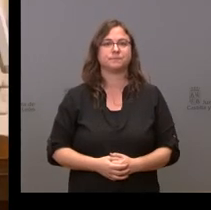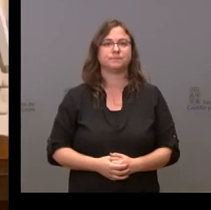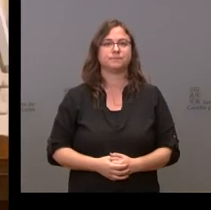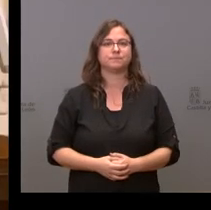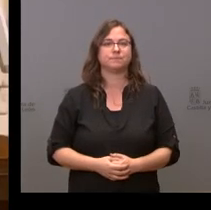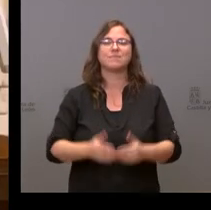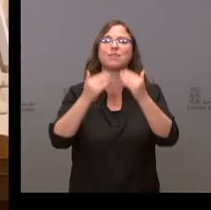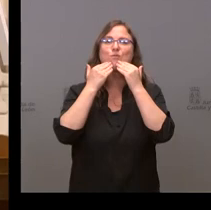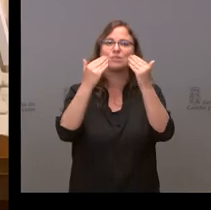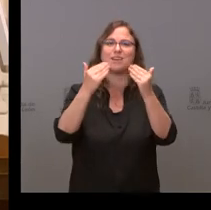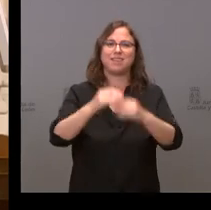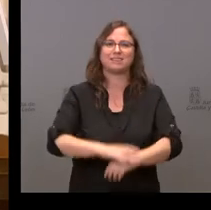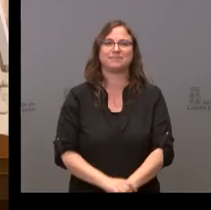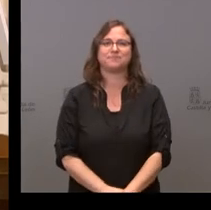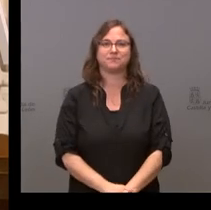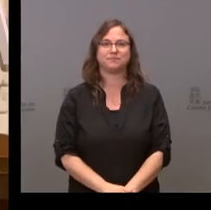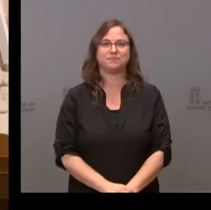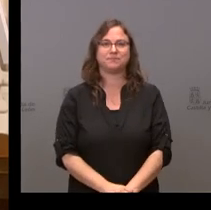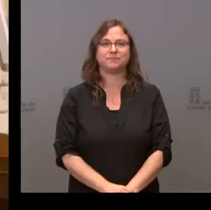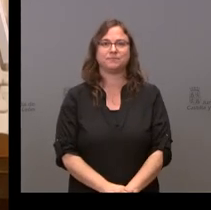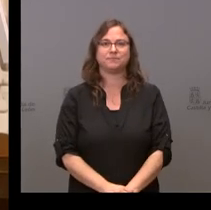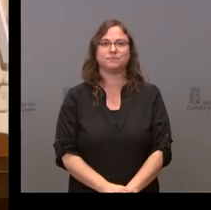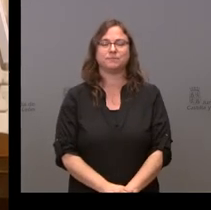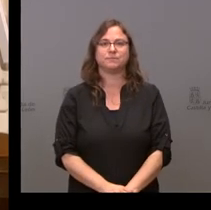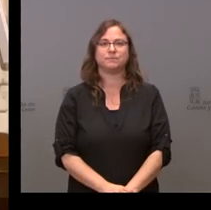Muchas gracias. Gracias.